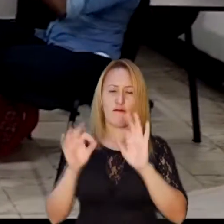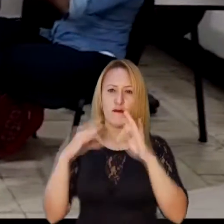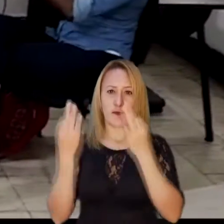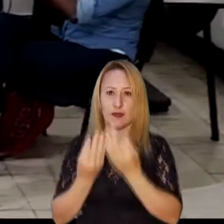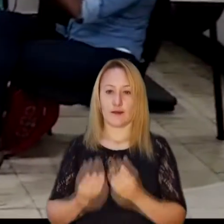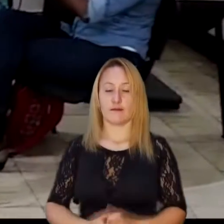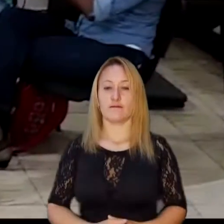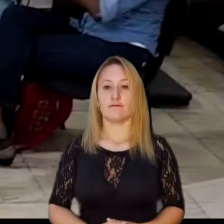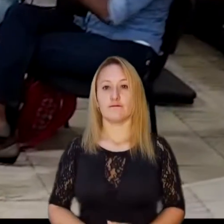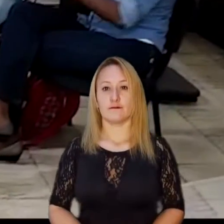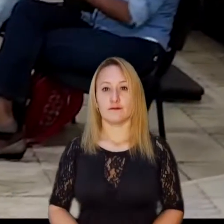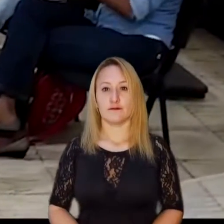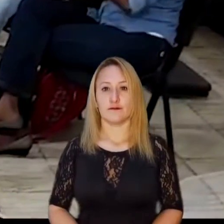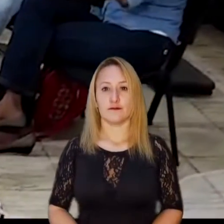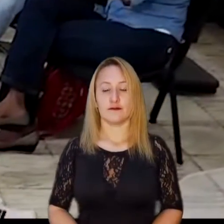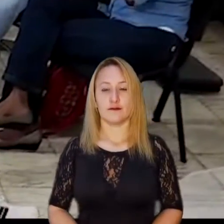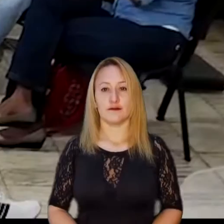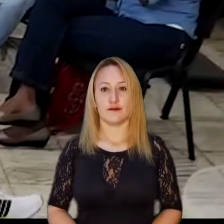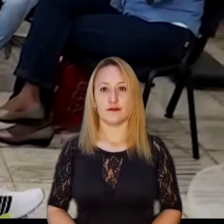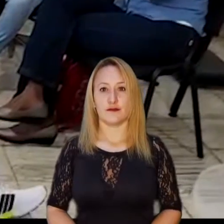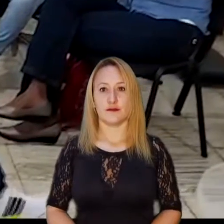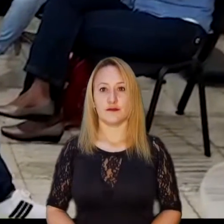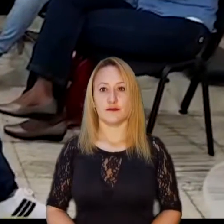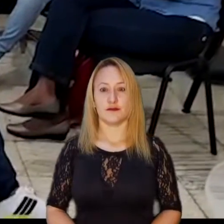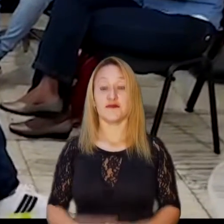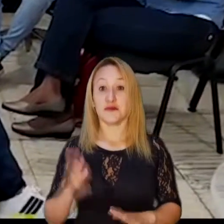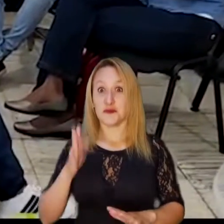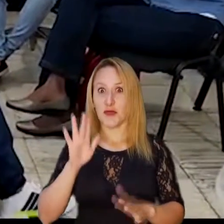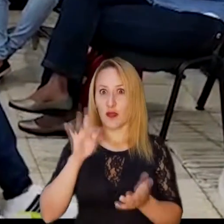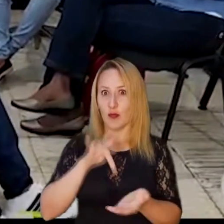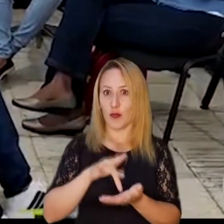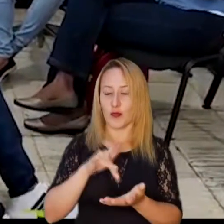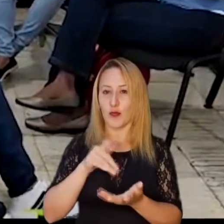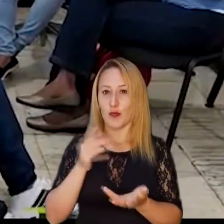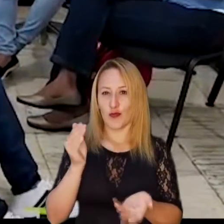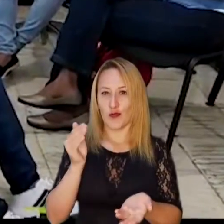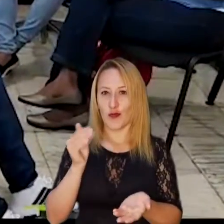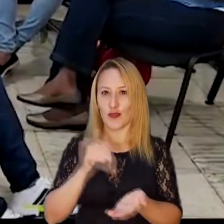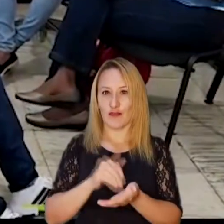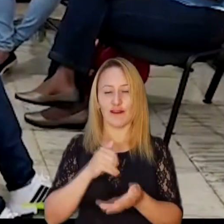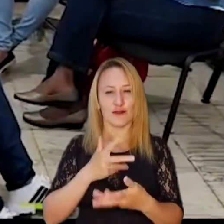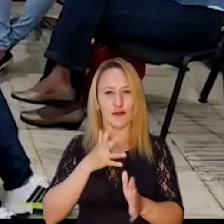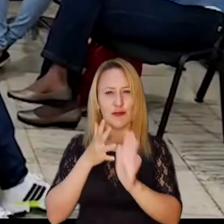fundamentales, el mínimo vital y la protección integral de la familia.